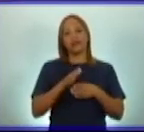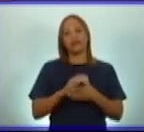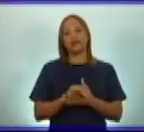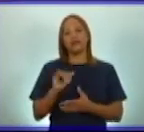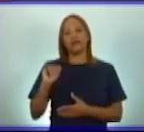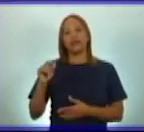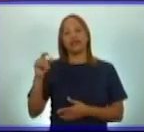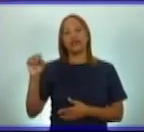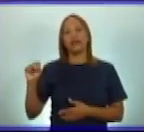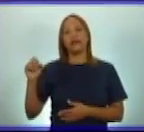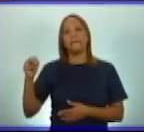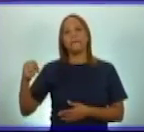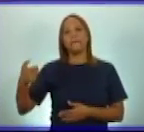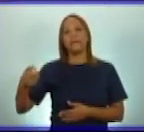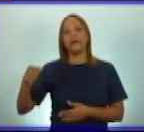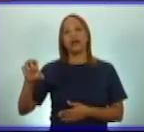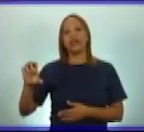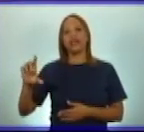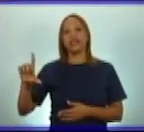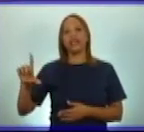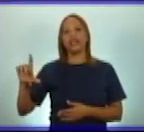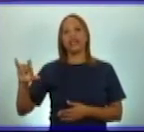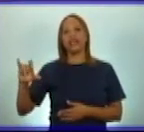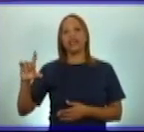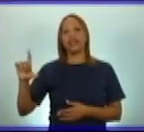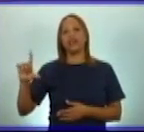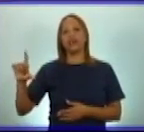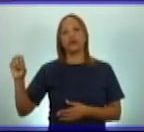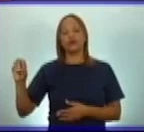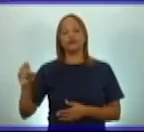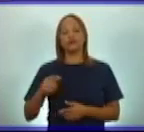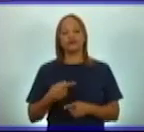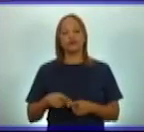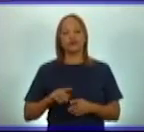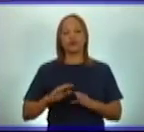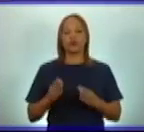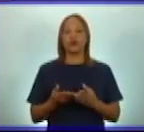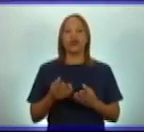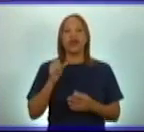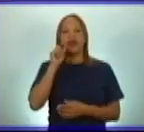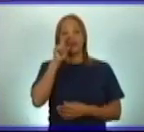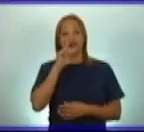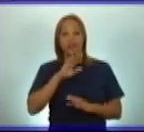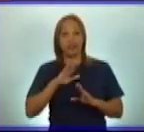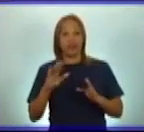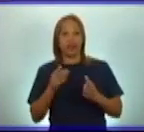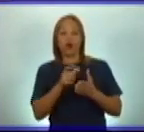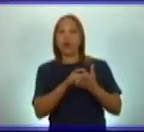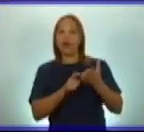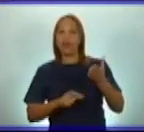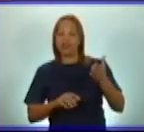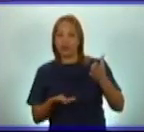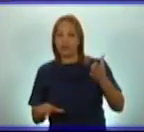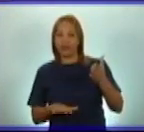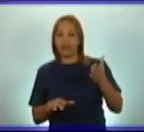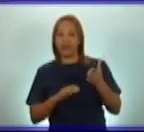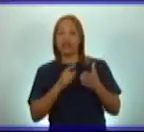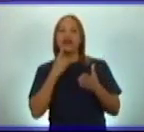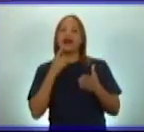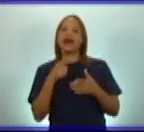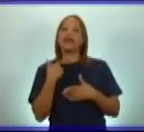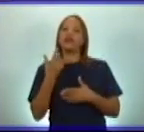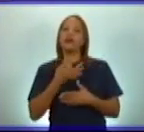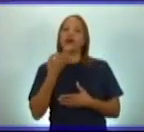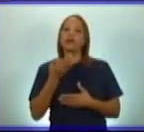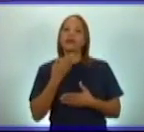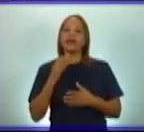y los versos sencillos. Y, final de los cuadernos martianos, nos recrea